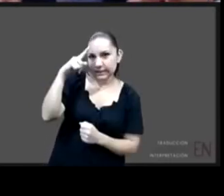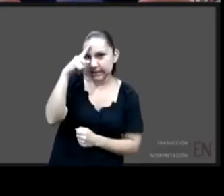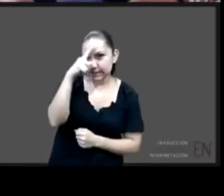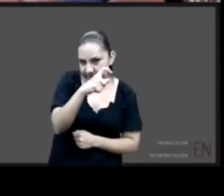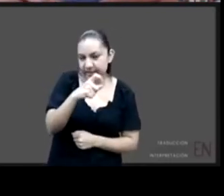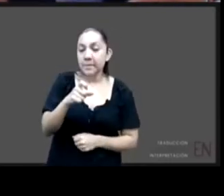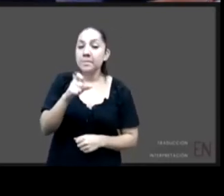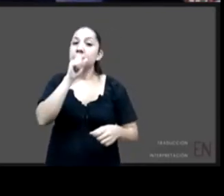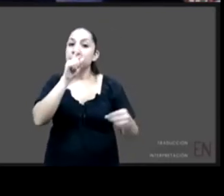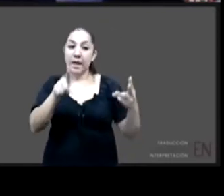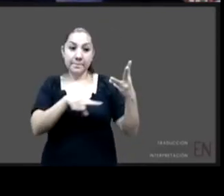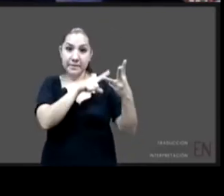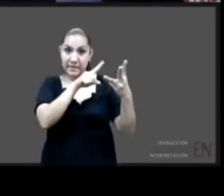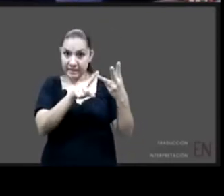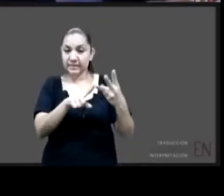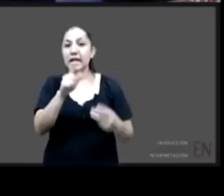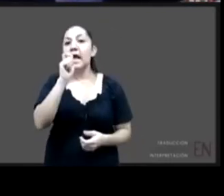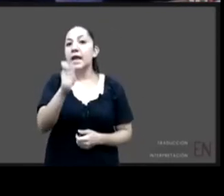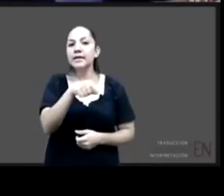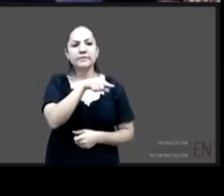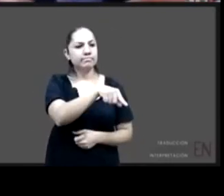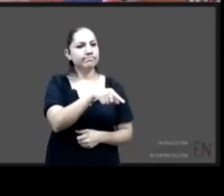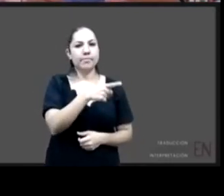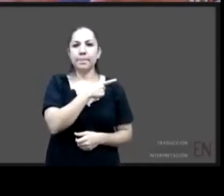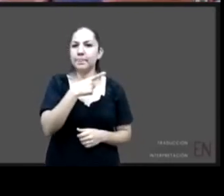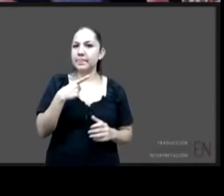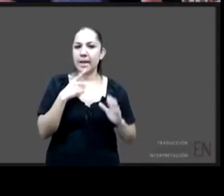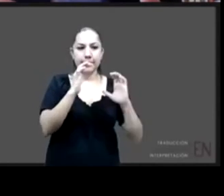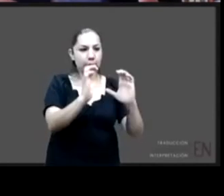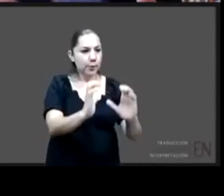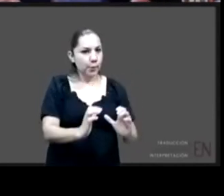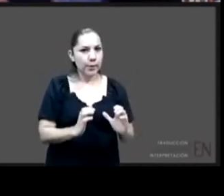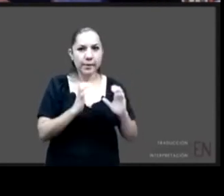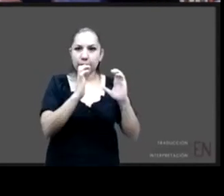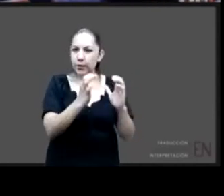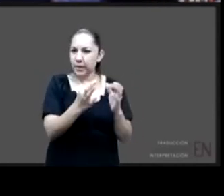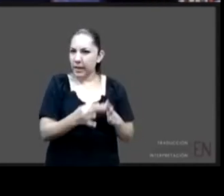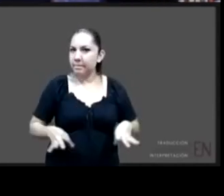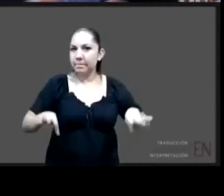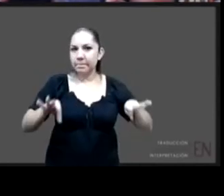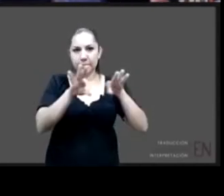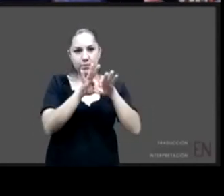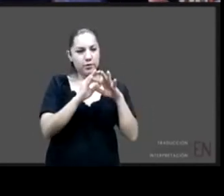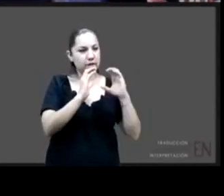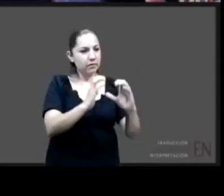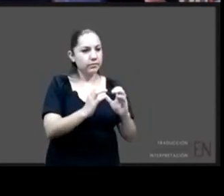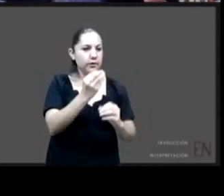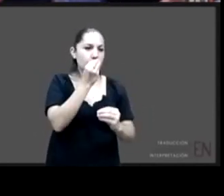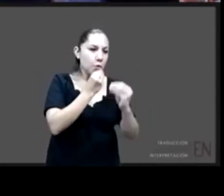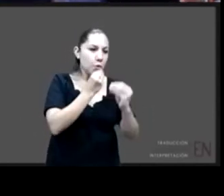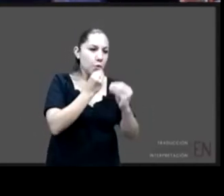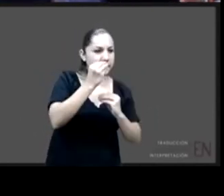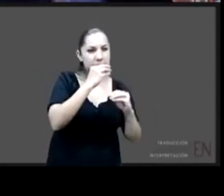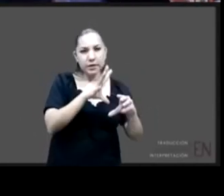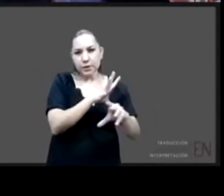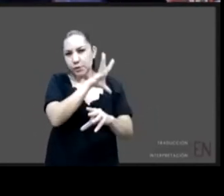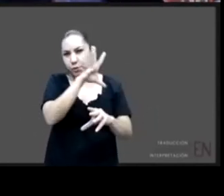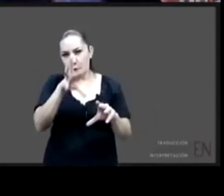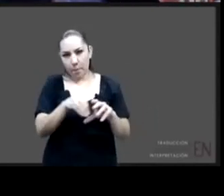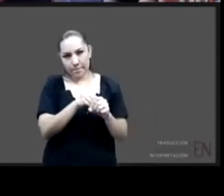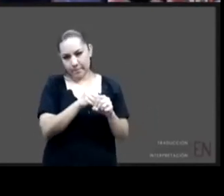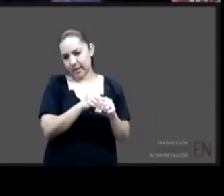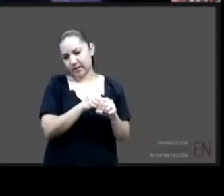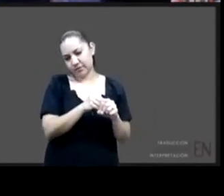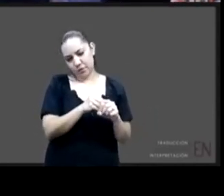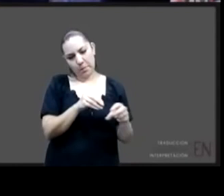salud cuidados protección contra riesgos etcétera al menos los primeros dos ya fueron afectados cuando un niño no está en el seno